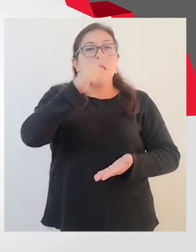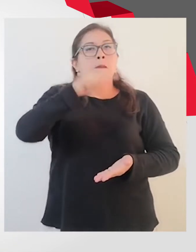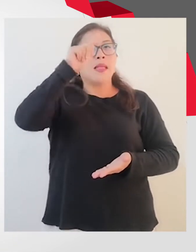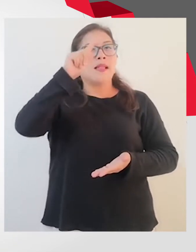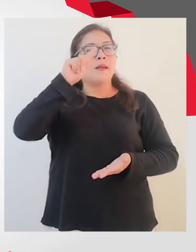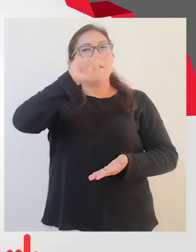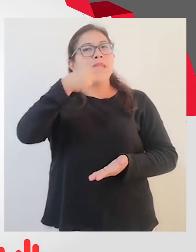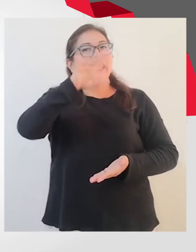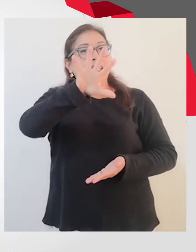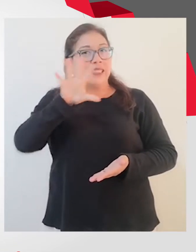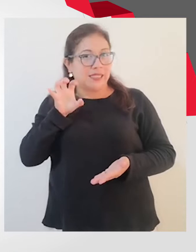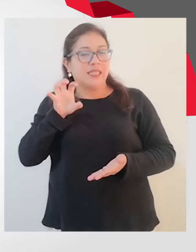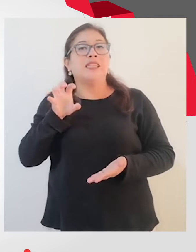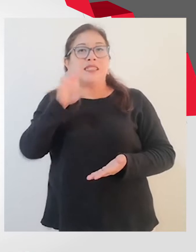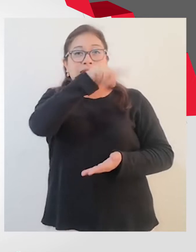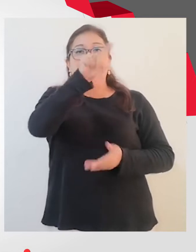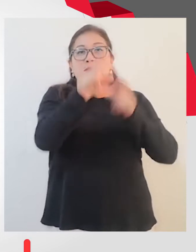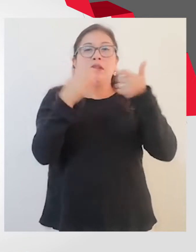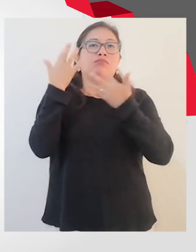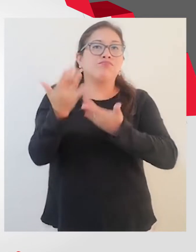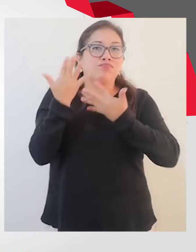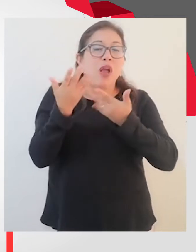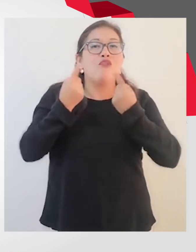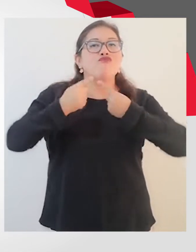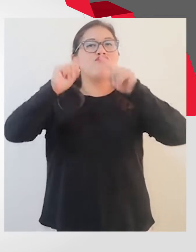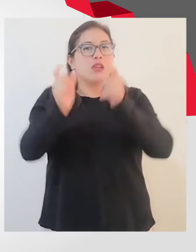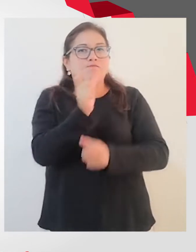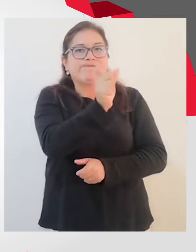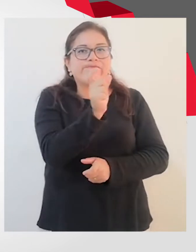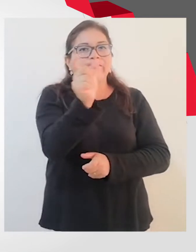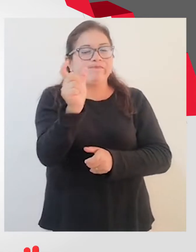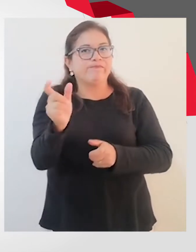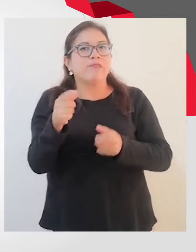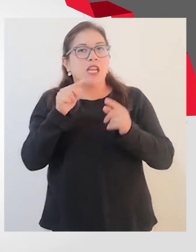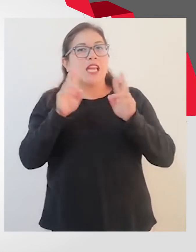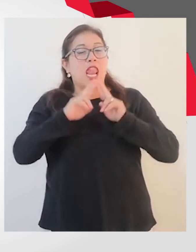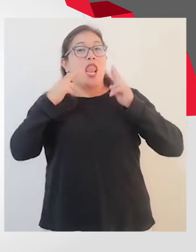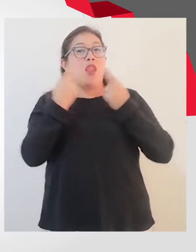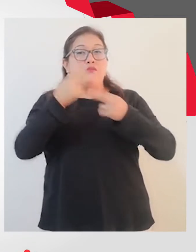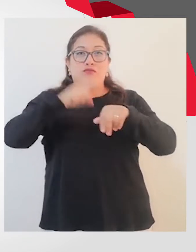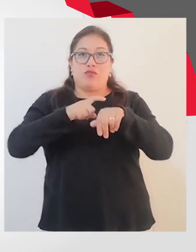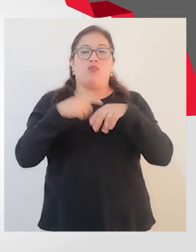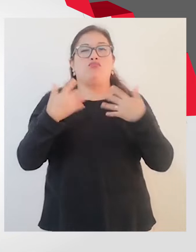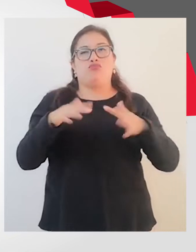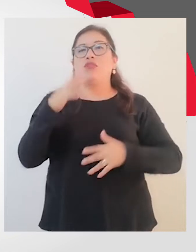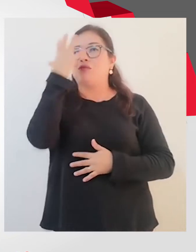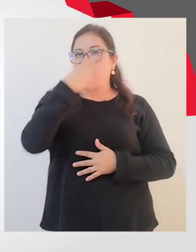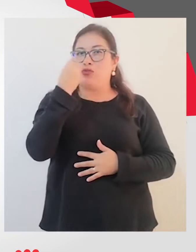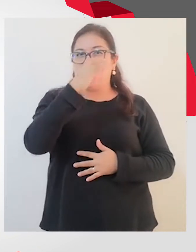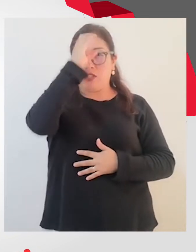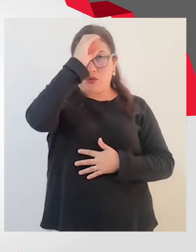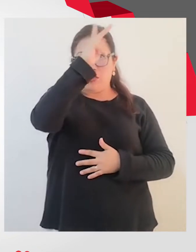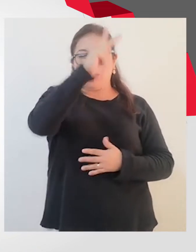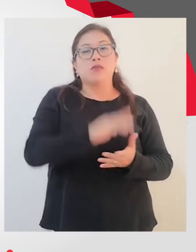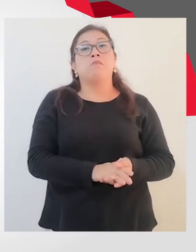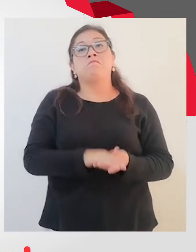personas con discapacidad, que han estado esperando justamente esta entrega. Se ha realizado un evento muy bonito en Cusco y en Piura